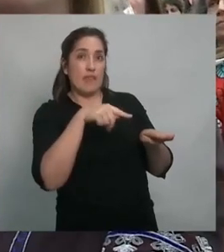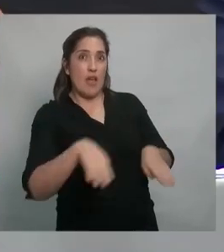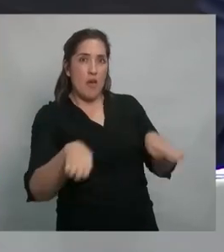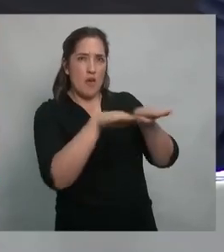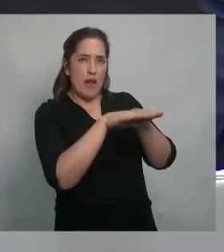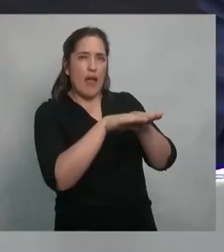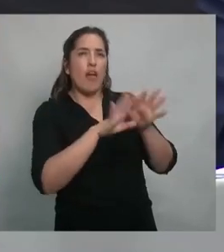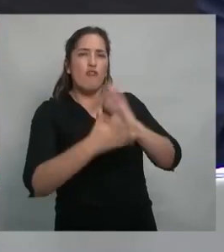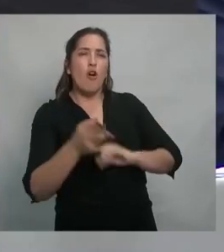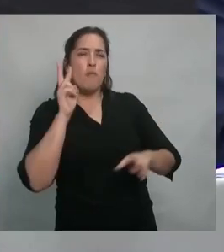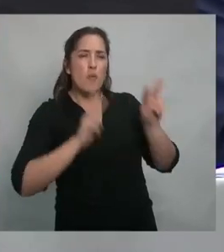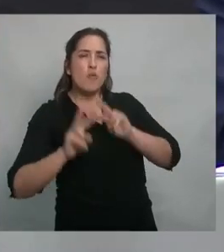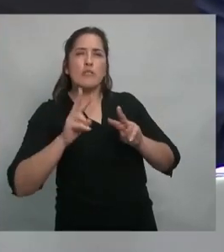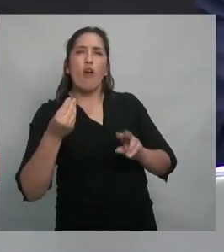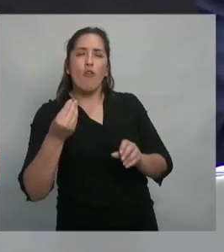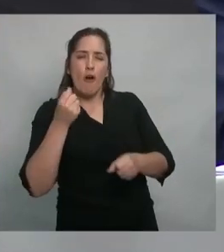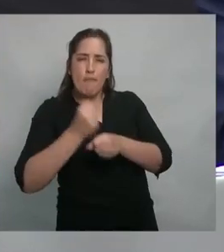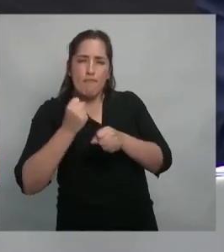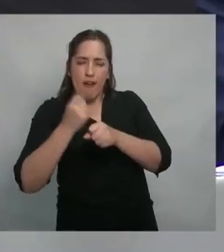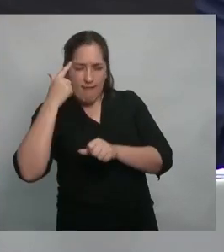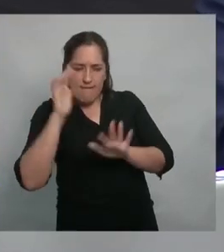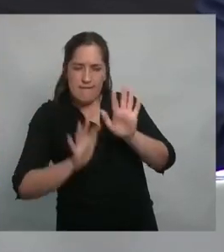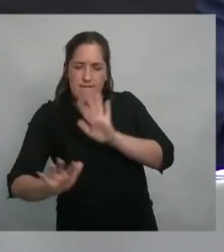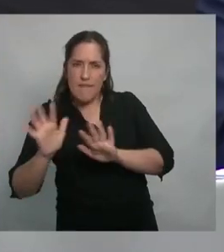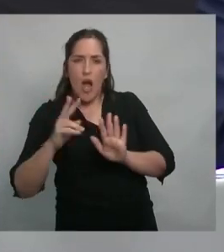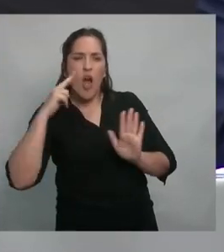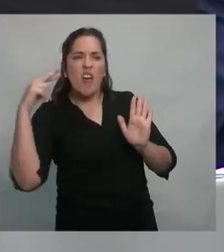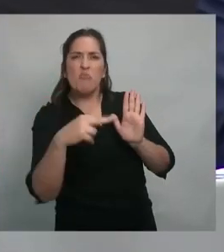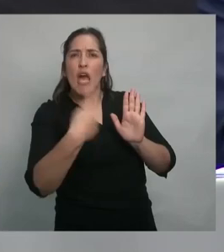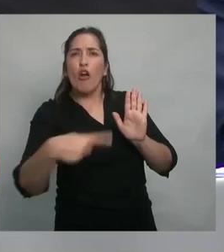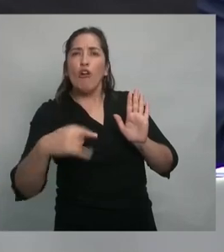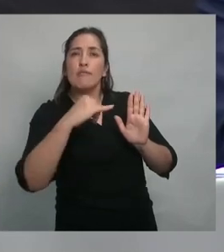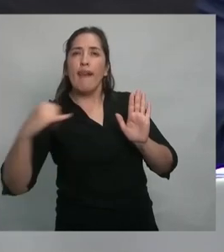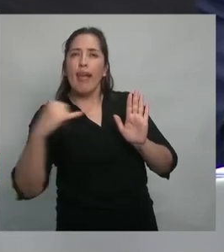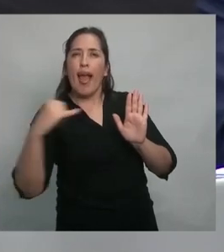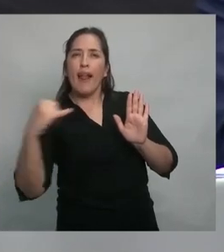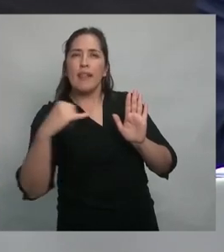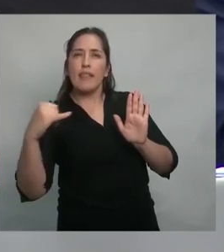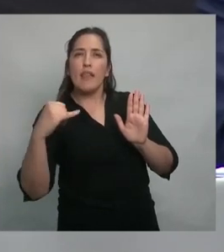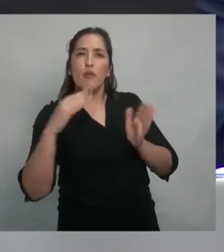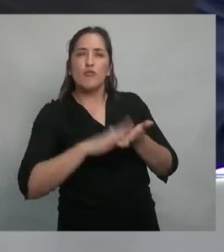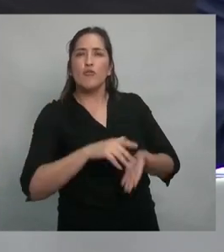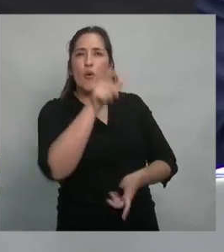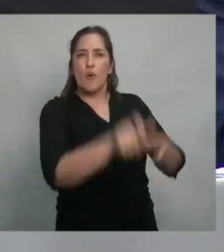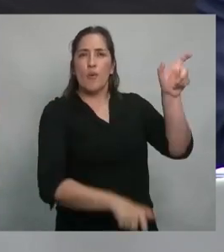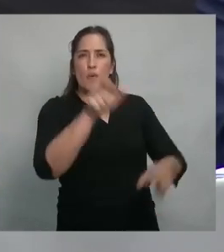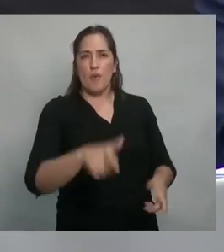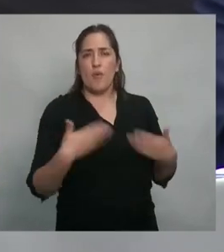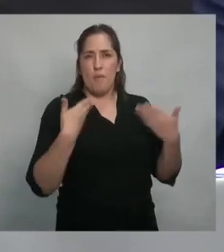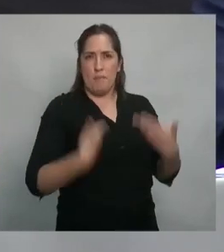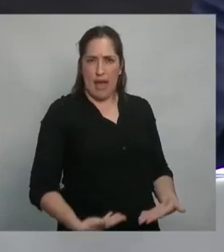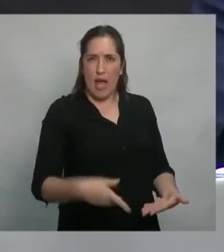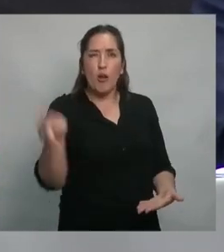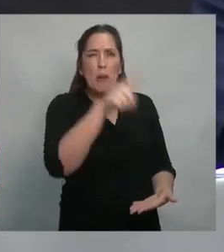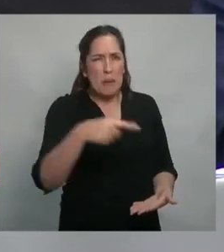exacerbando los aspectos más negativos de la condición humana. Y parense